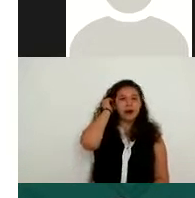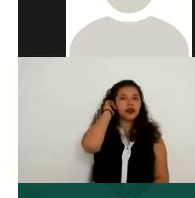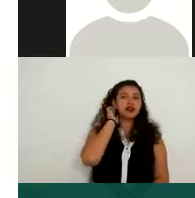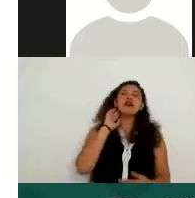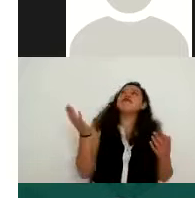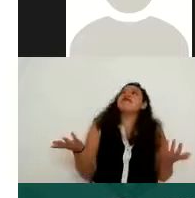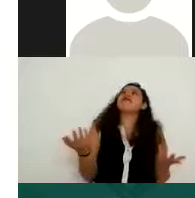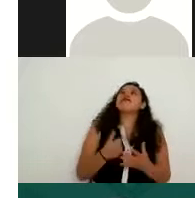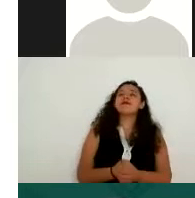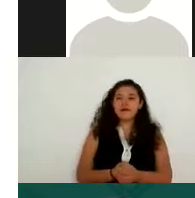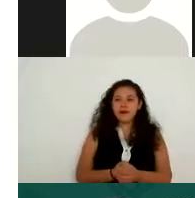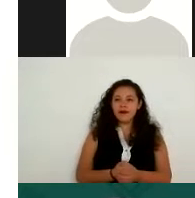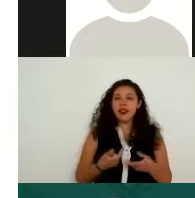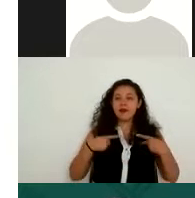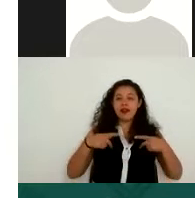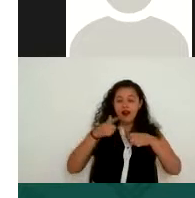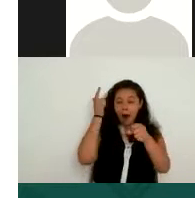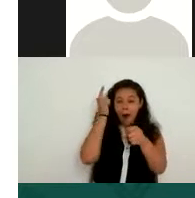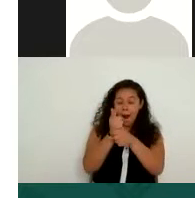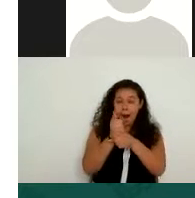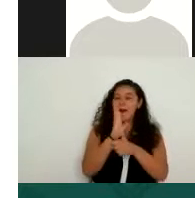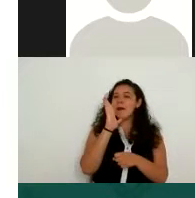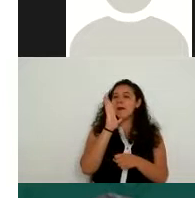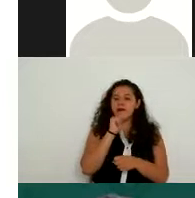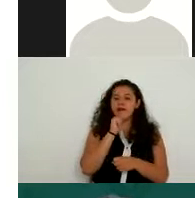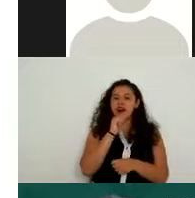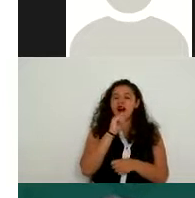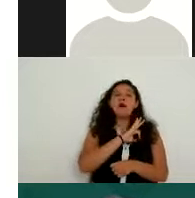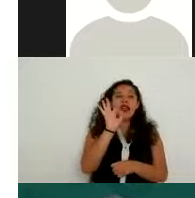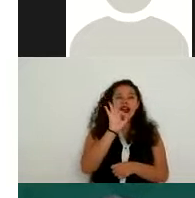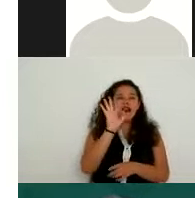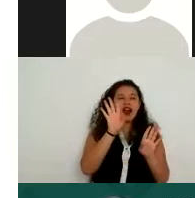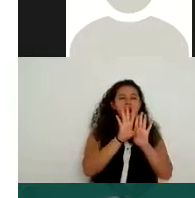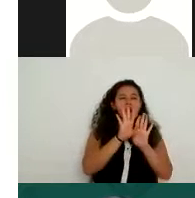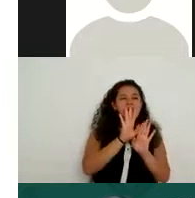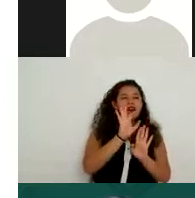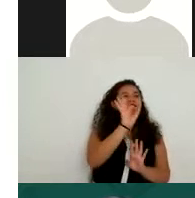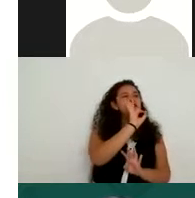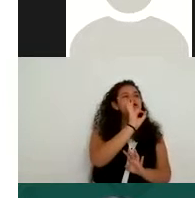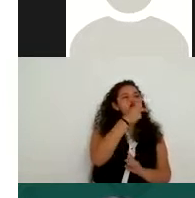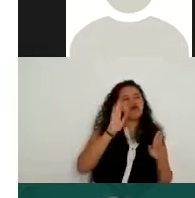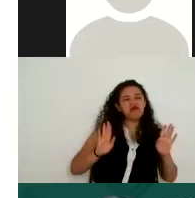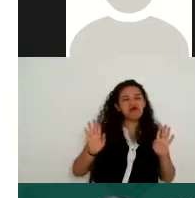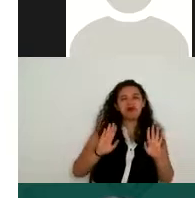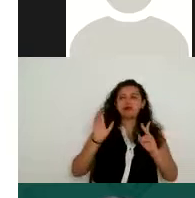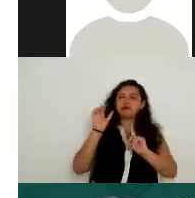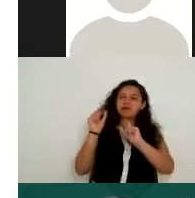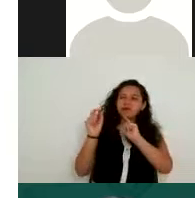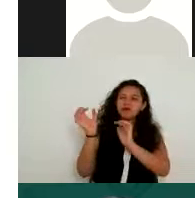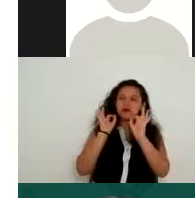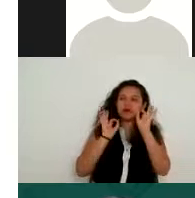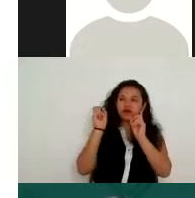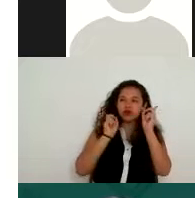identificar a la persona. Puede servir para, pero no, yo digo que no estás identificándola